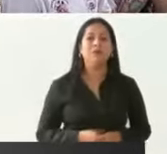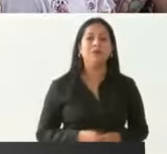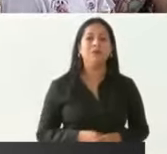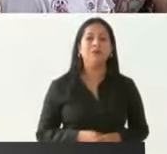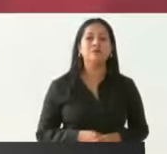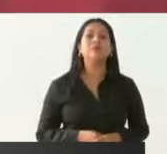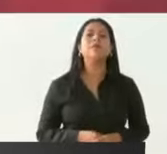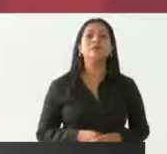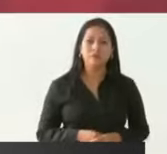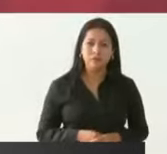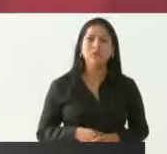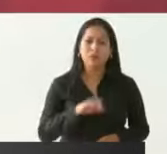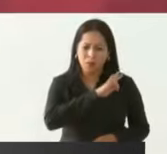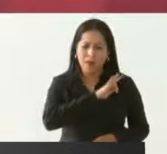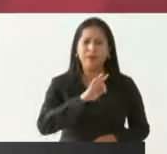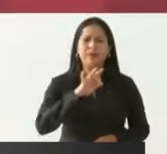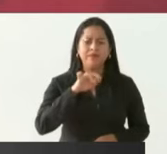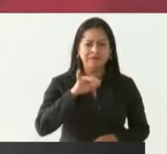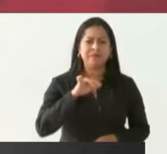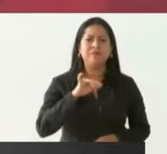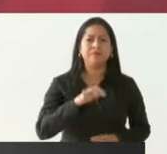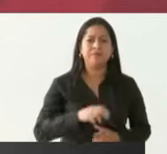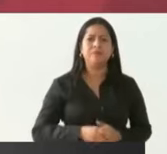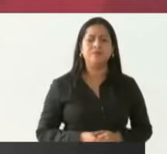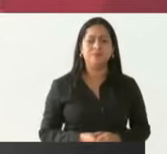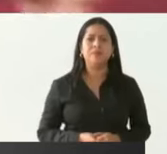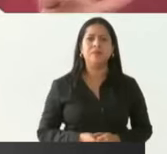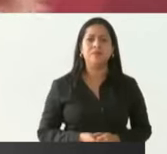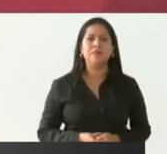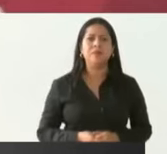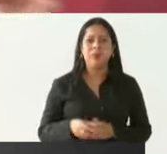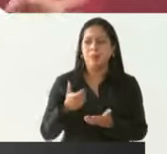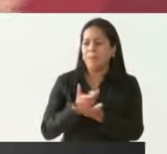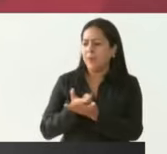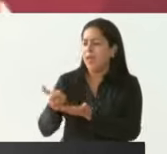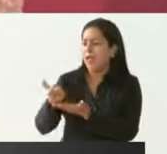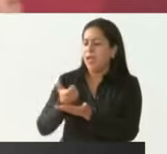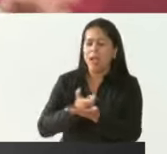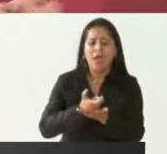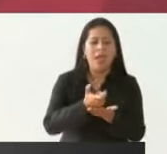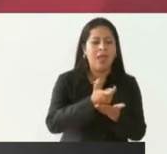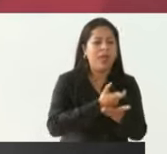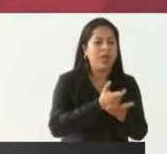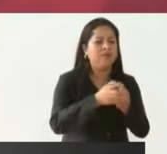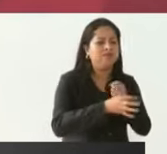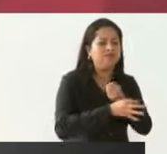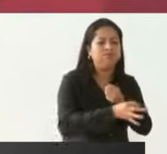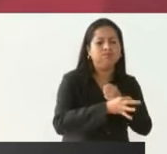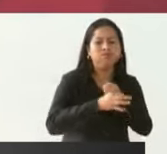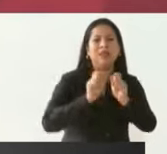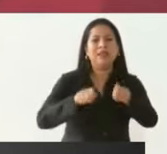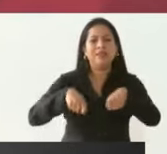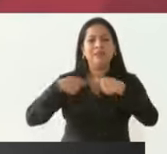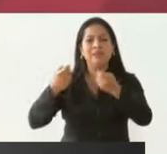Así se puede distribuir y entregar